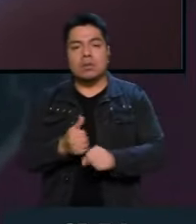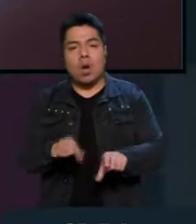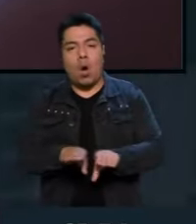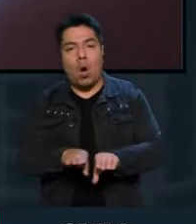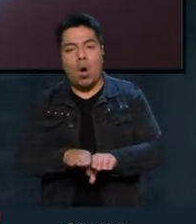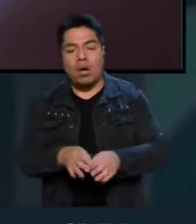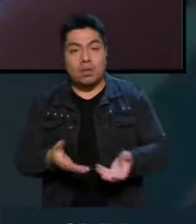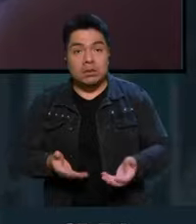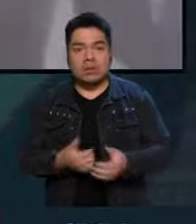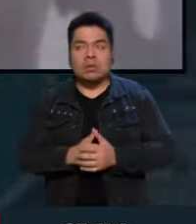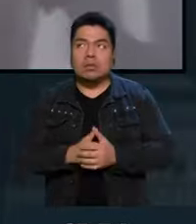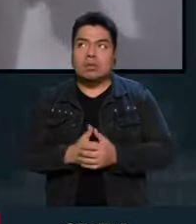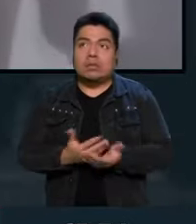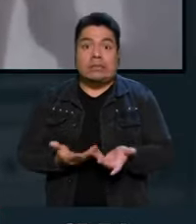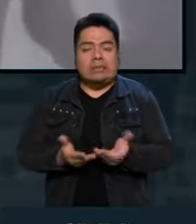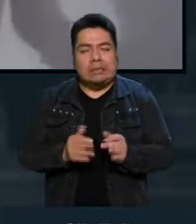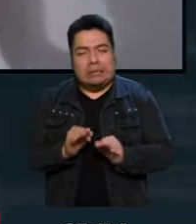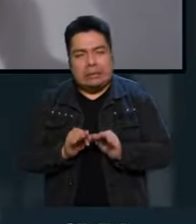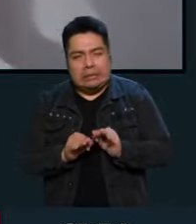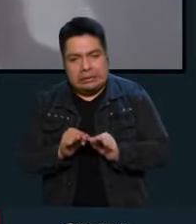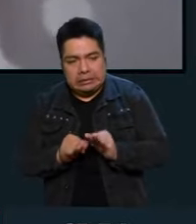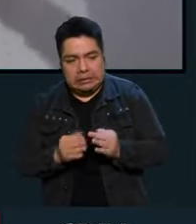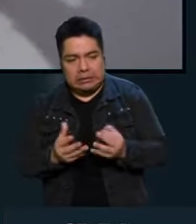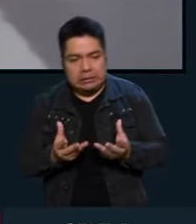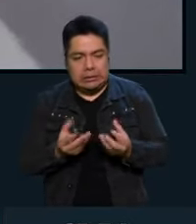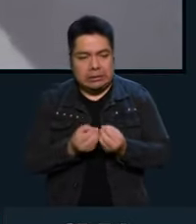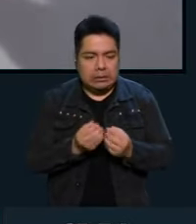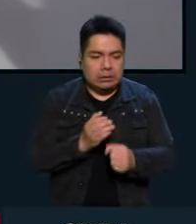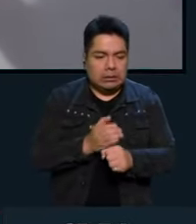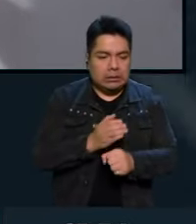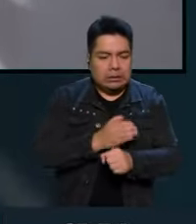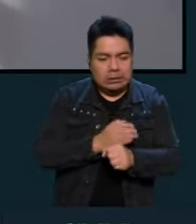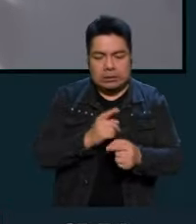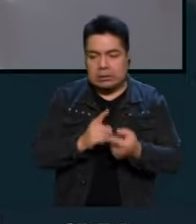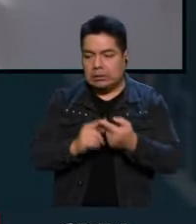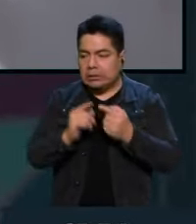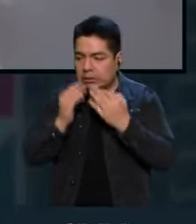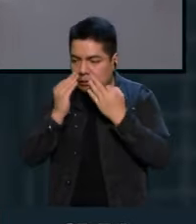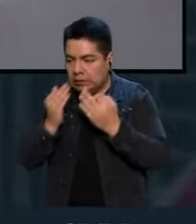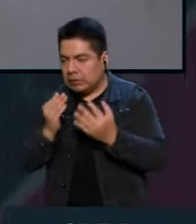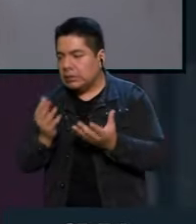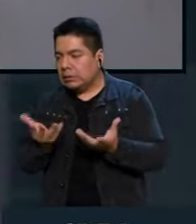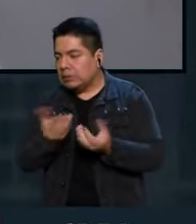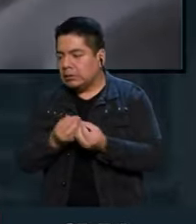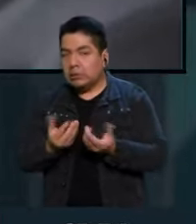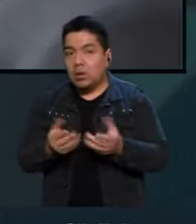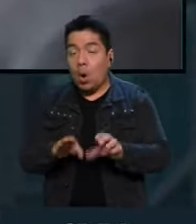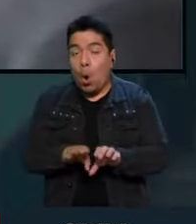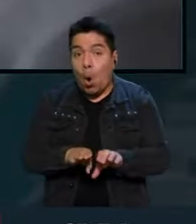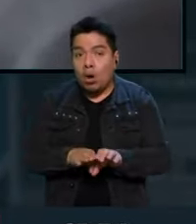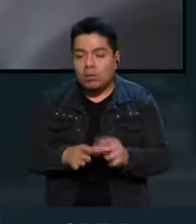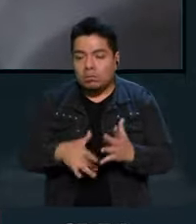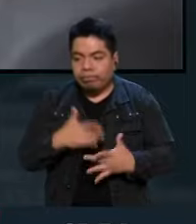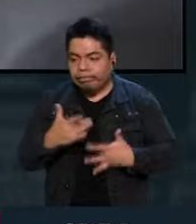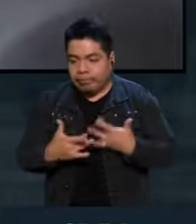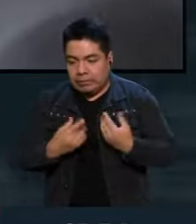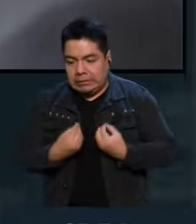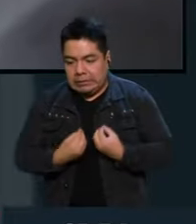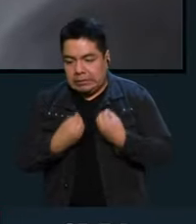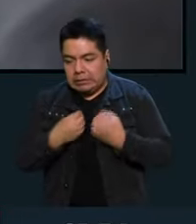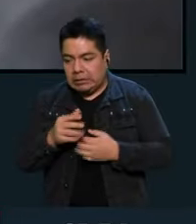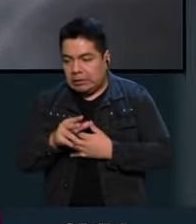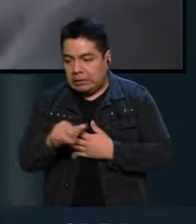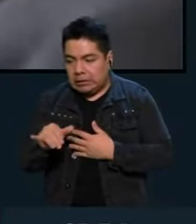intentar ser colaboradores, testigos, todo, y cómo ha sido vivir con eso